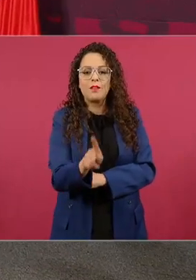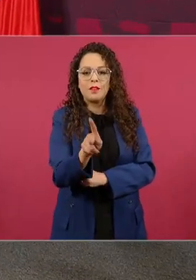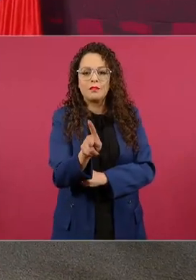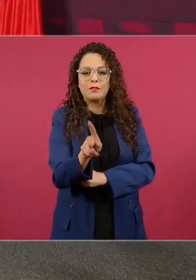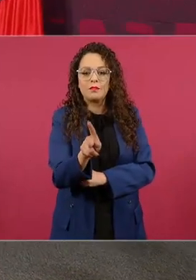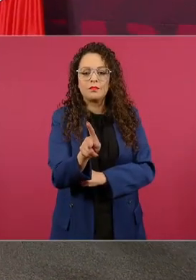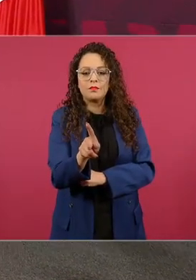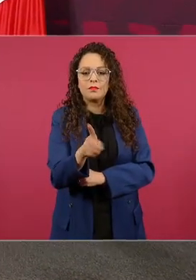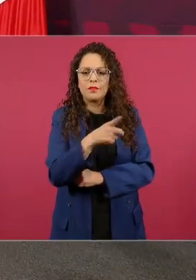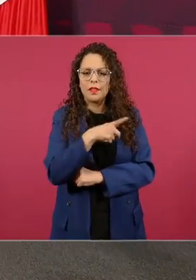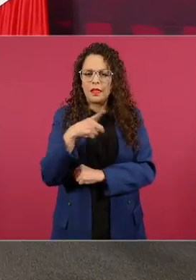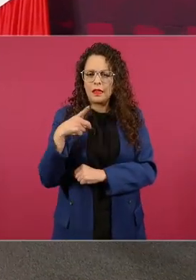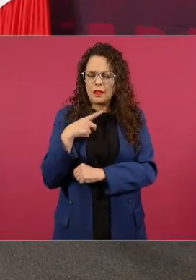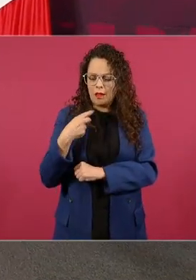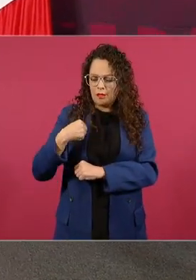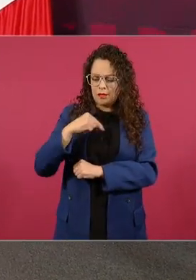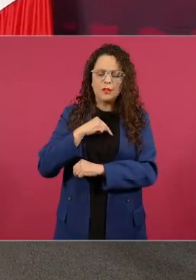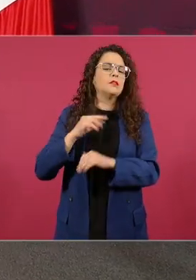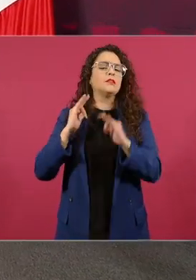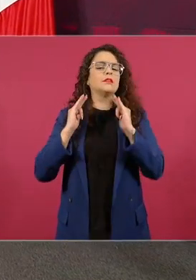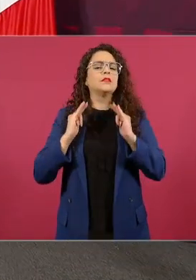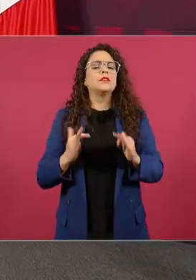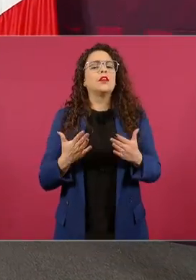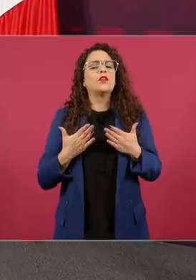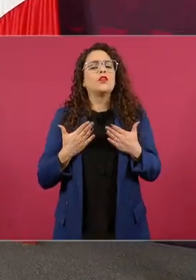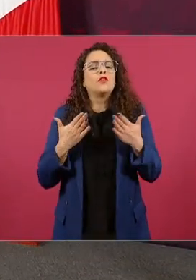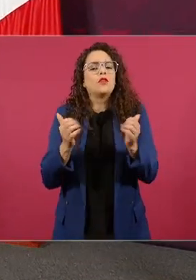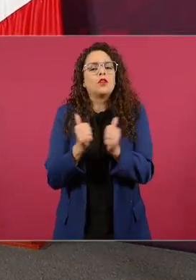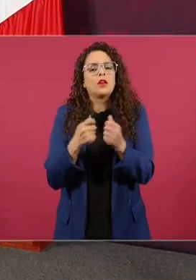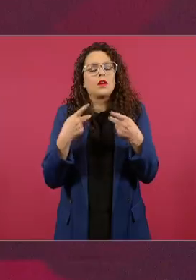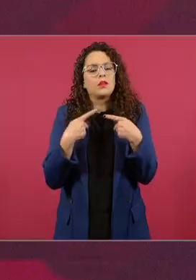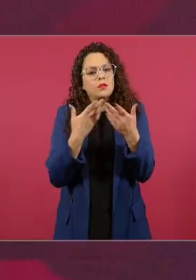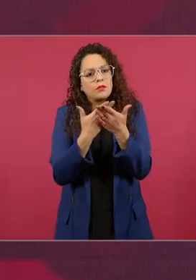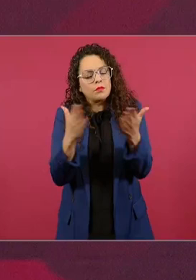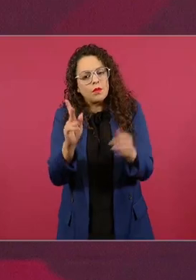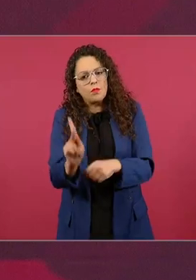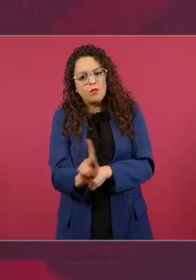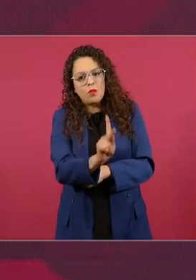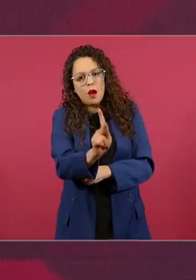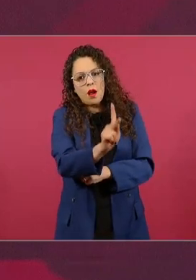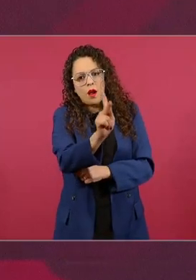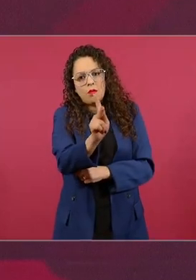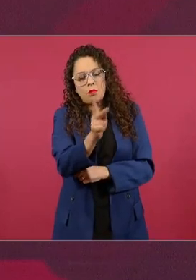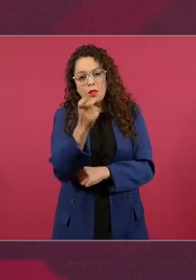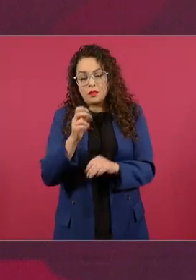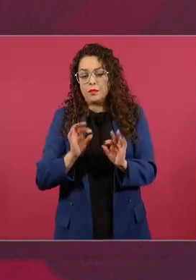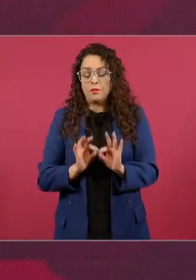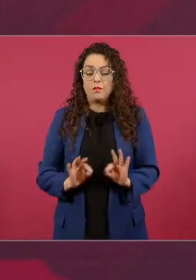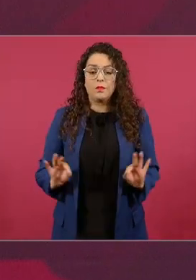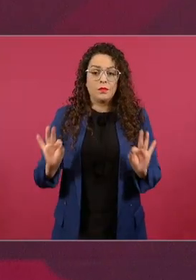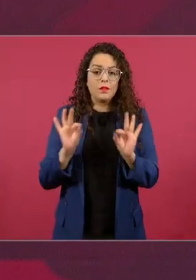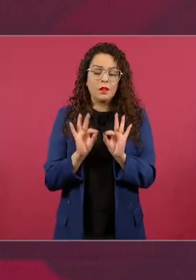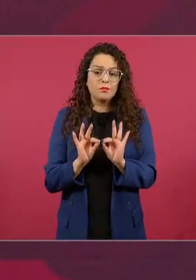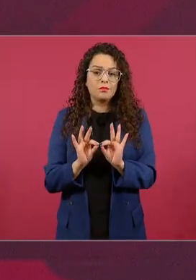tenerle confianza al pueblo además son como